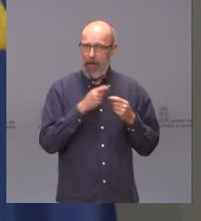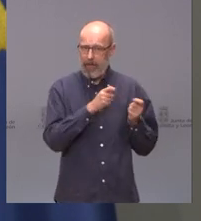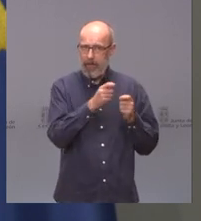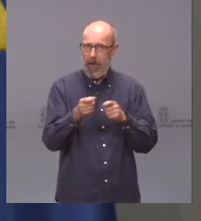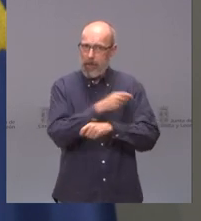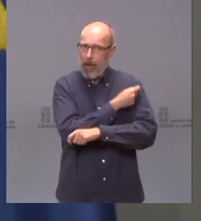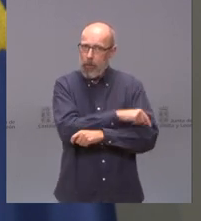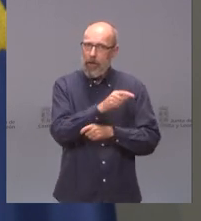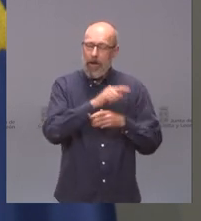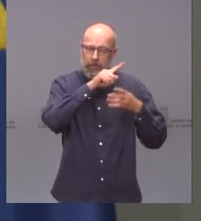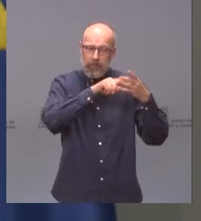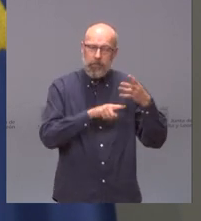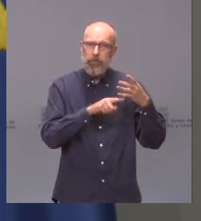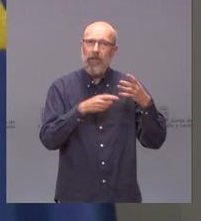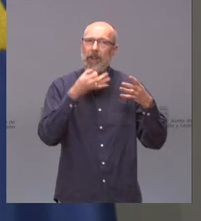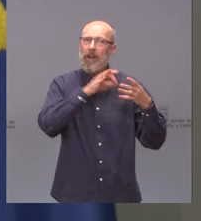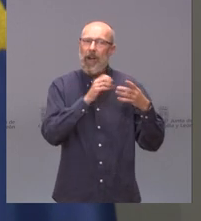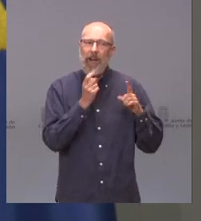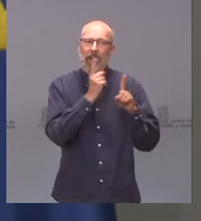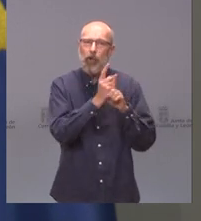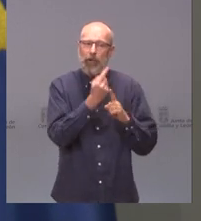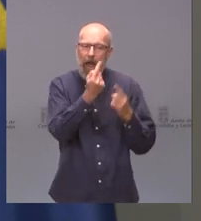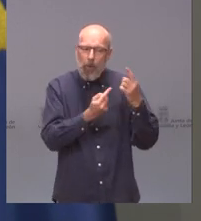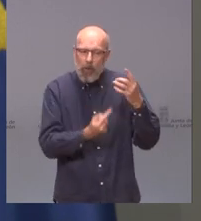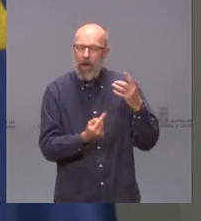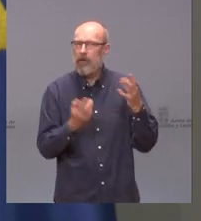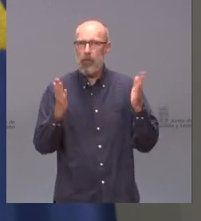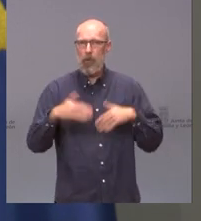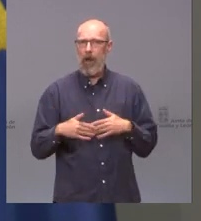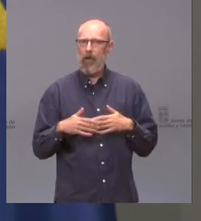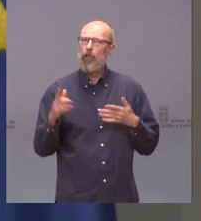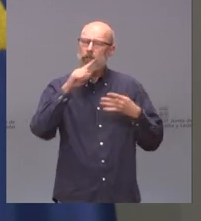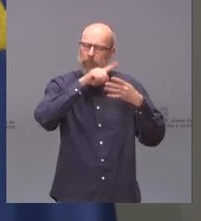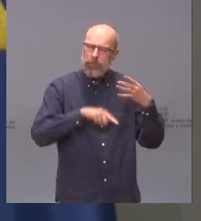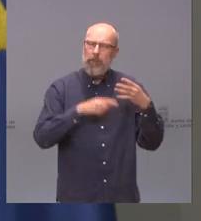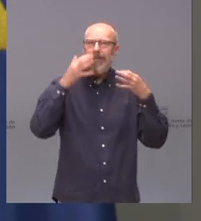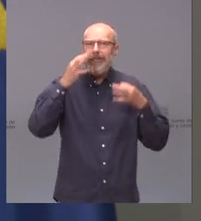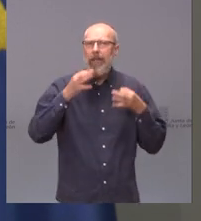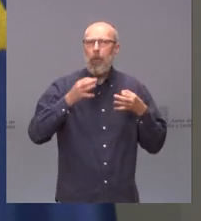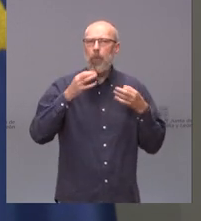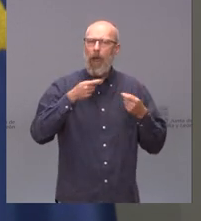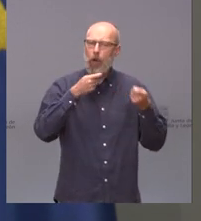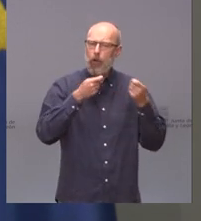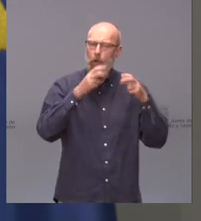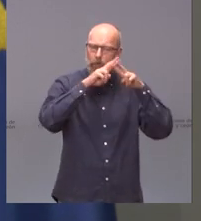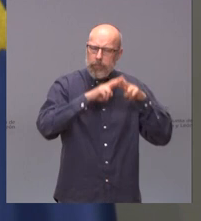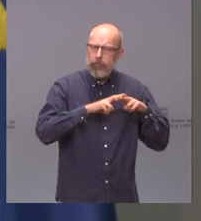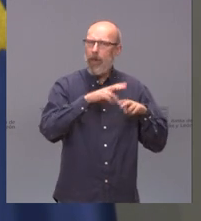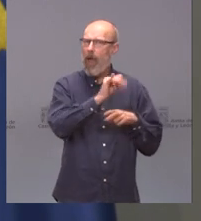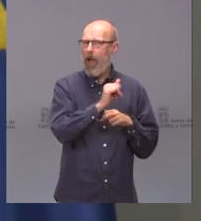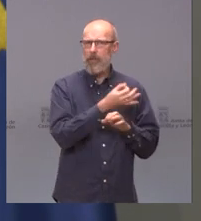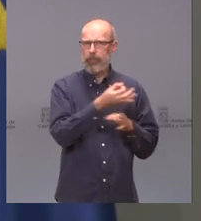tiene ninguna razón para ser rechazada todas ellas son seguras todas ellas han pasado todos los controles y todas ellas